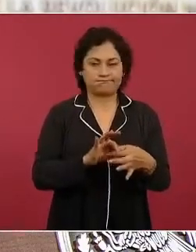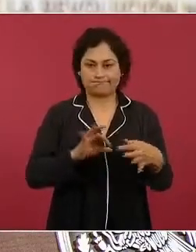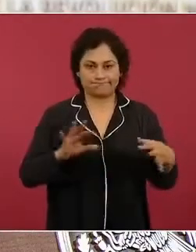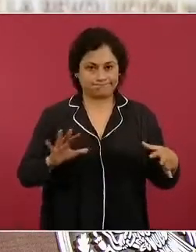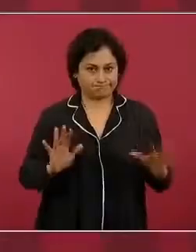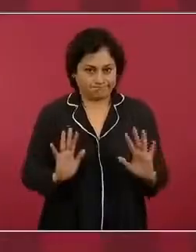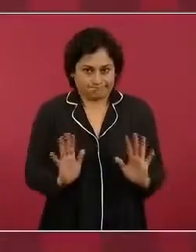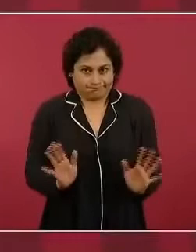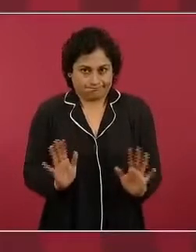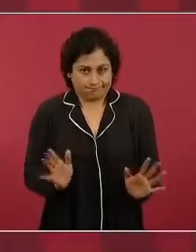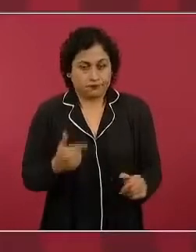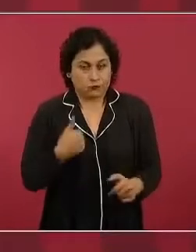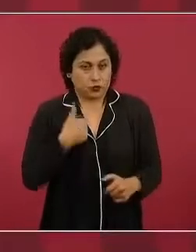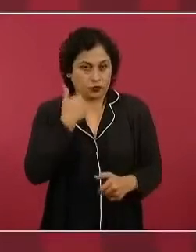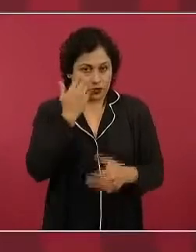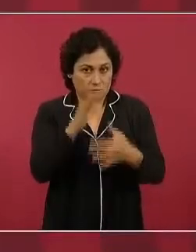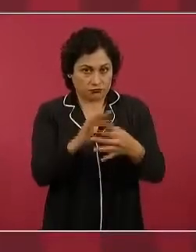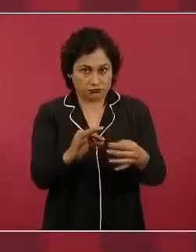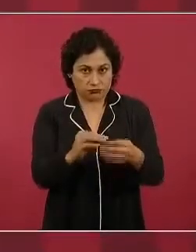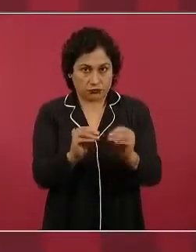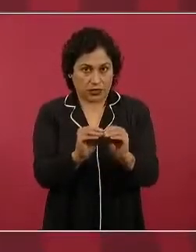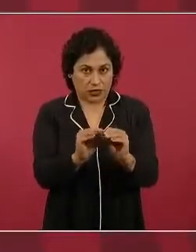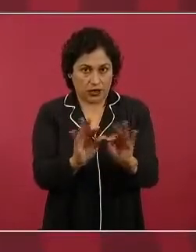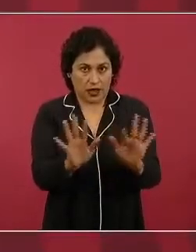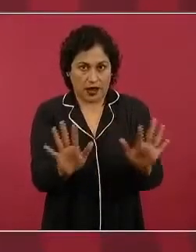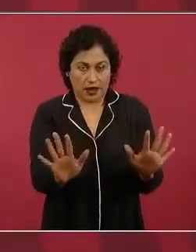Aclararlo, ¿no? Esto.